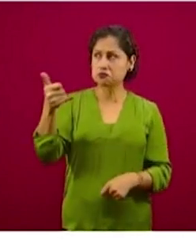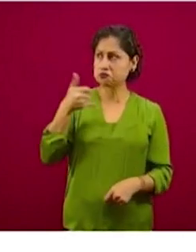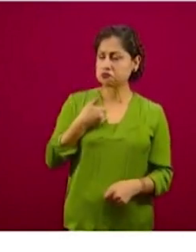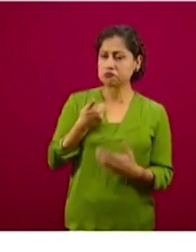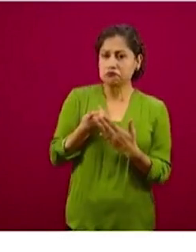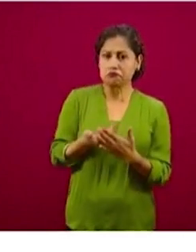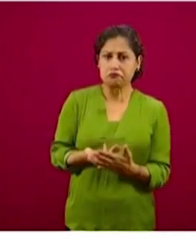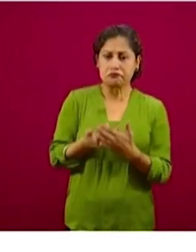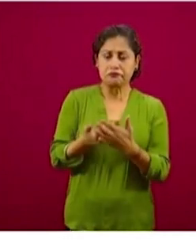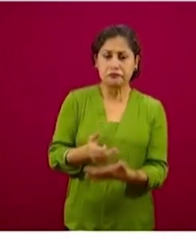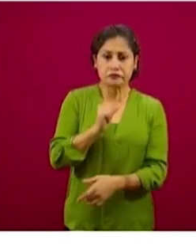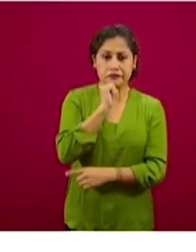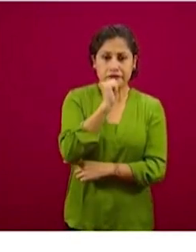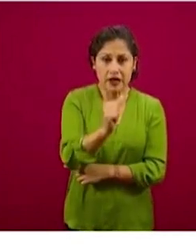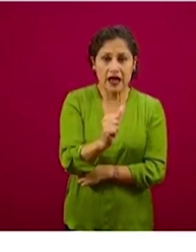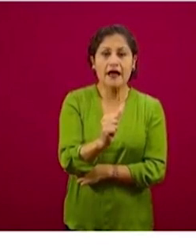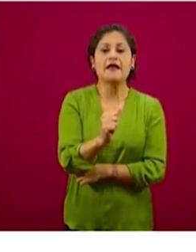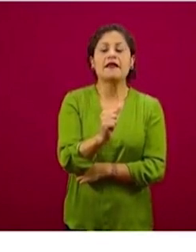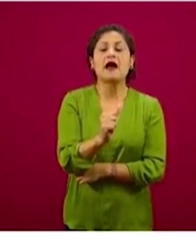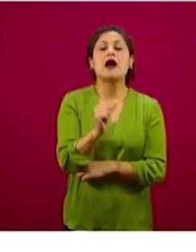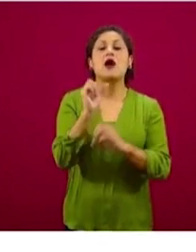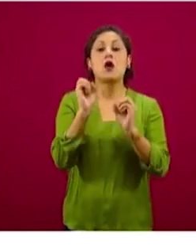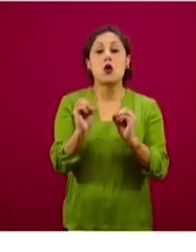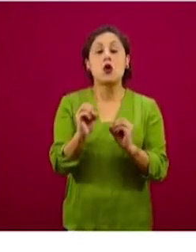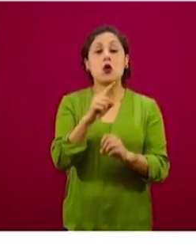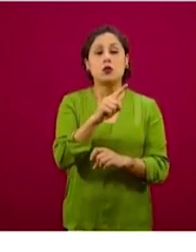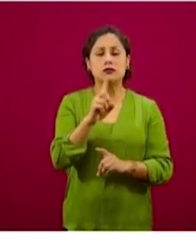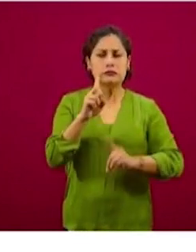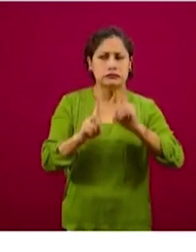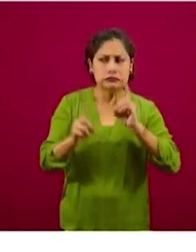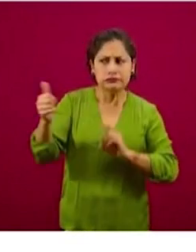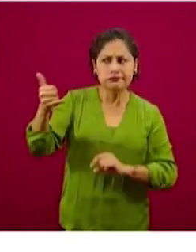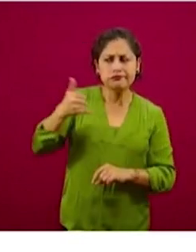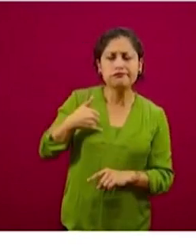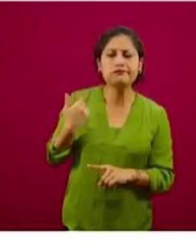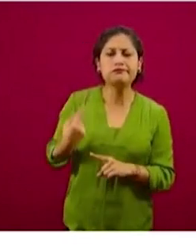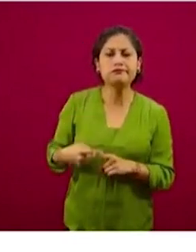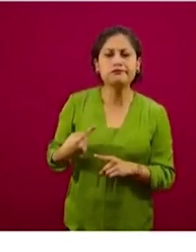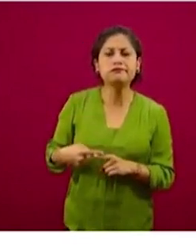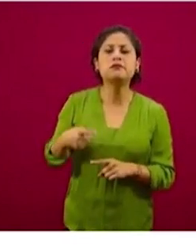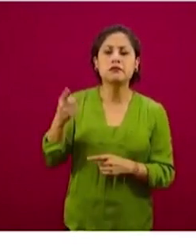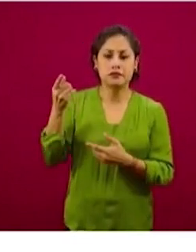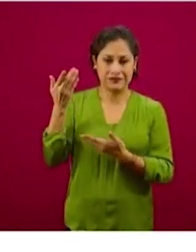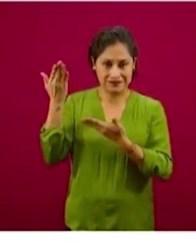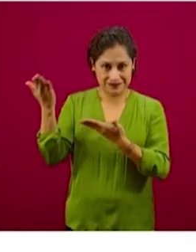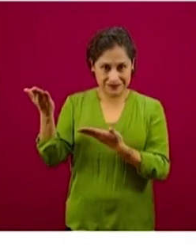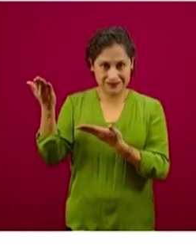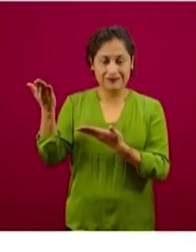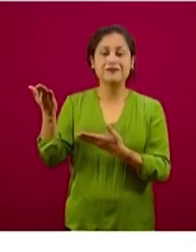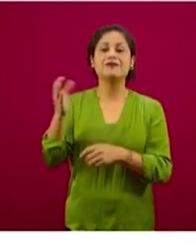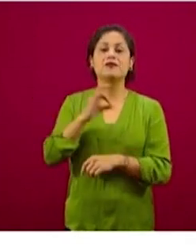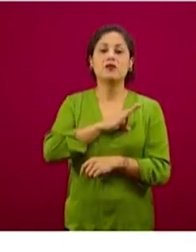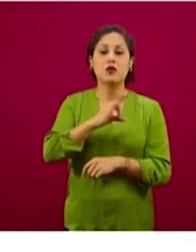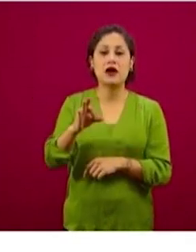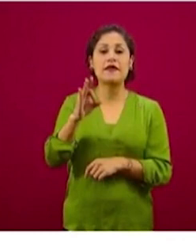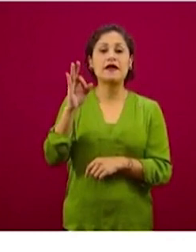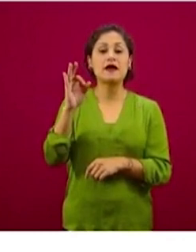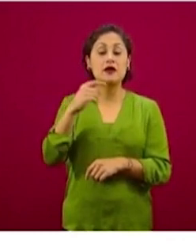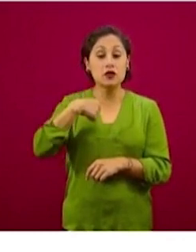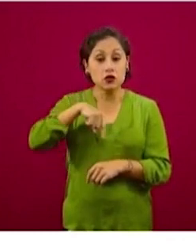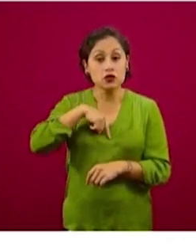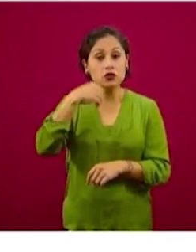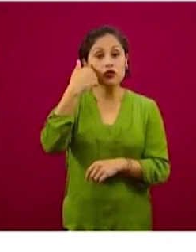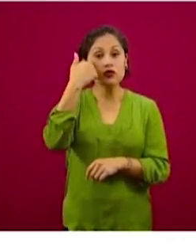pueden cotejar. ¿Quién les está llamando? Queremos darle información, evitar los fraudes. No